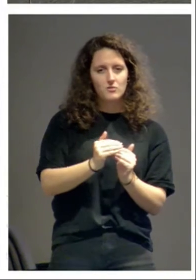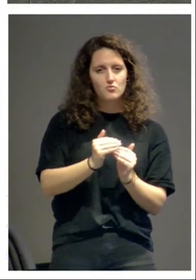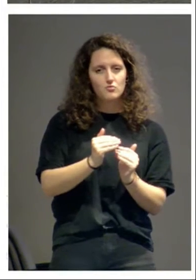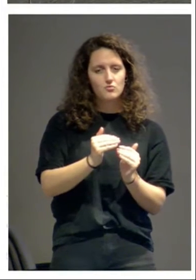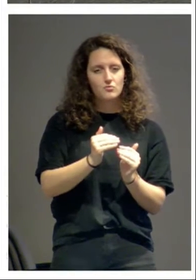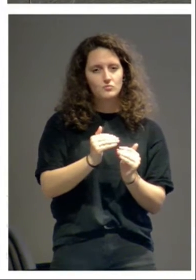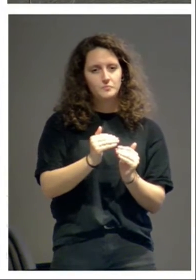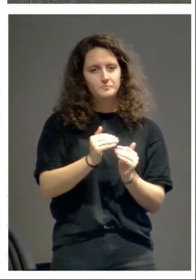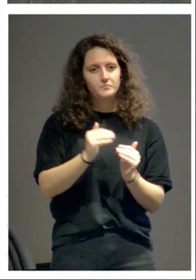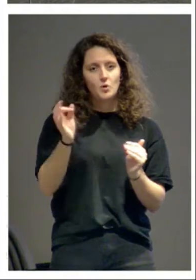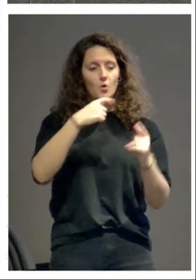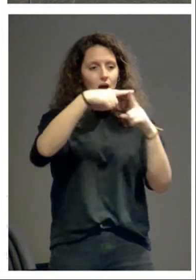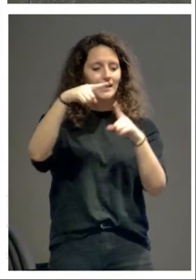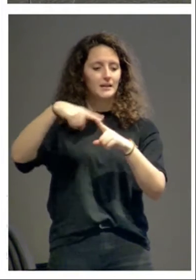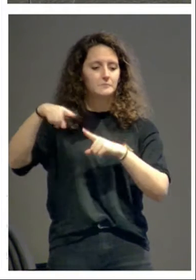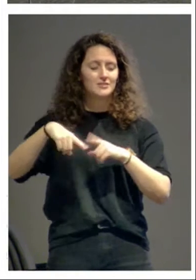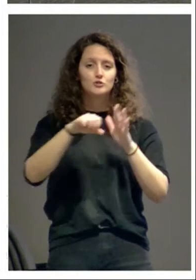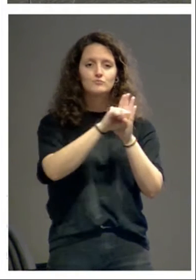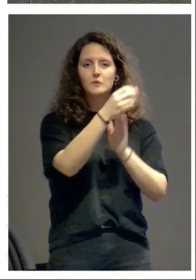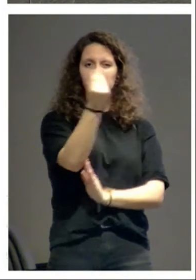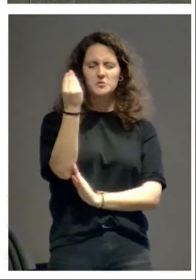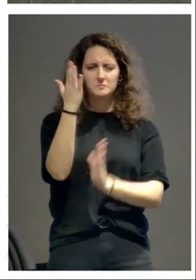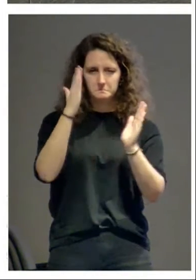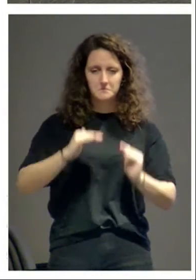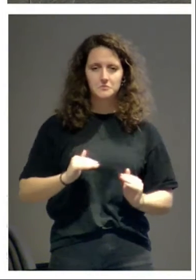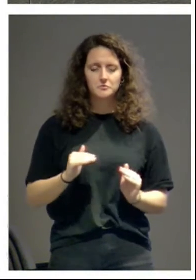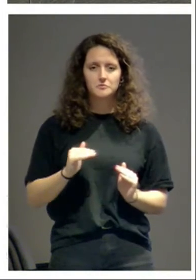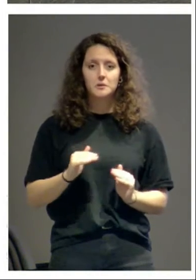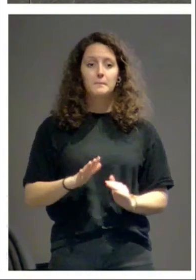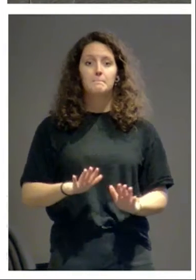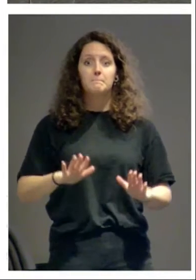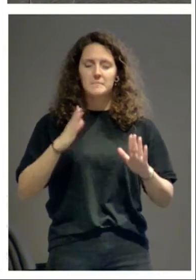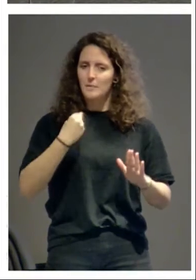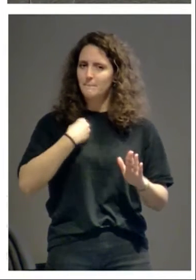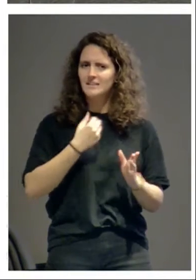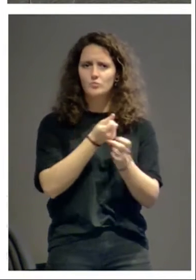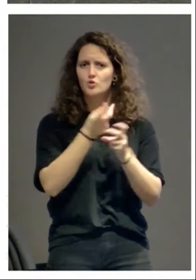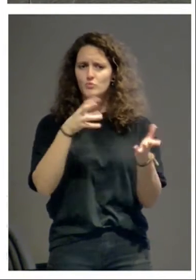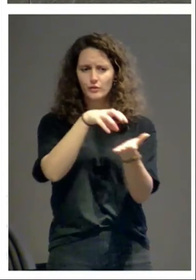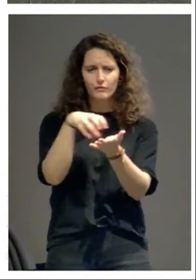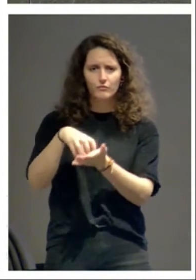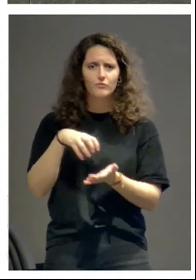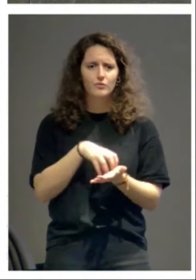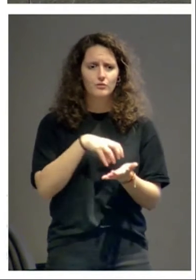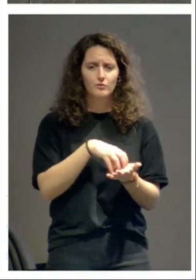con menos elementos figurativos, pero que había el mismo número de edificios